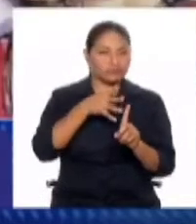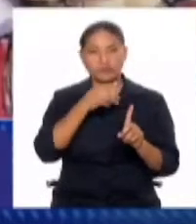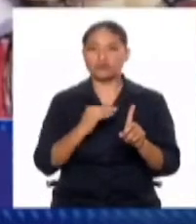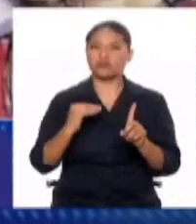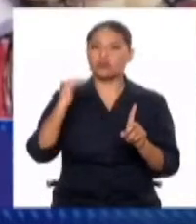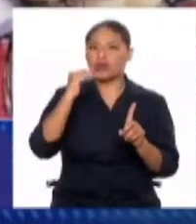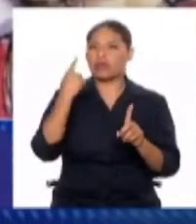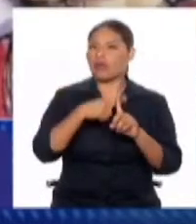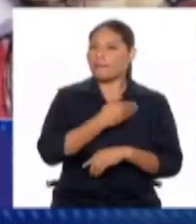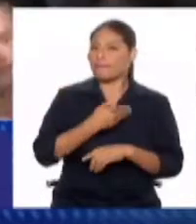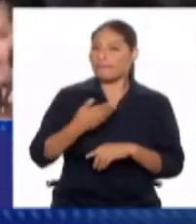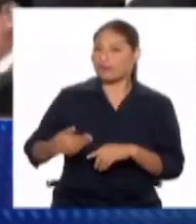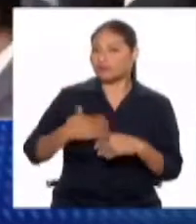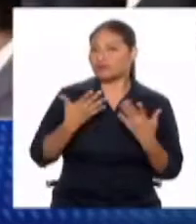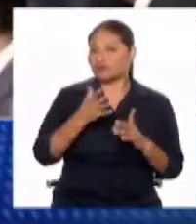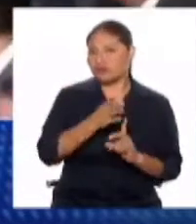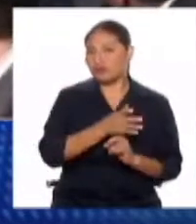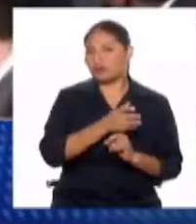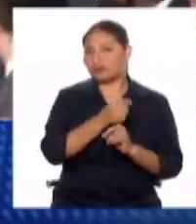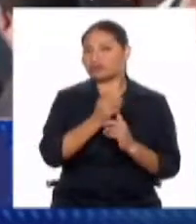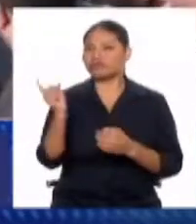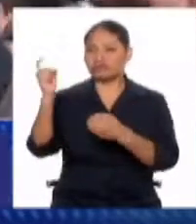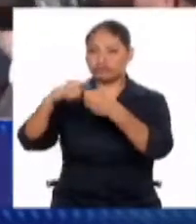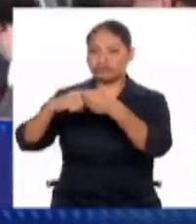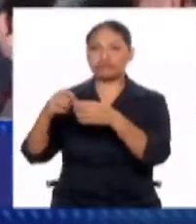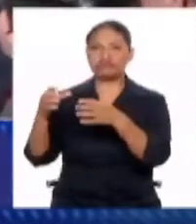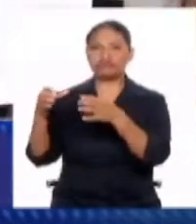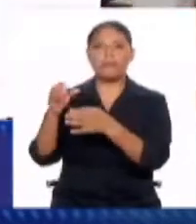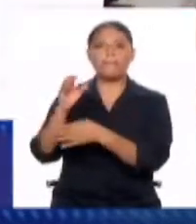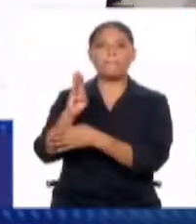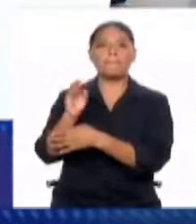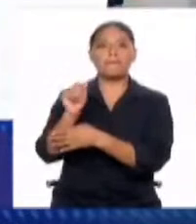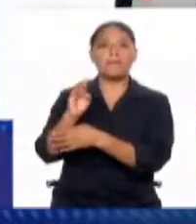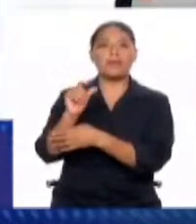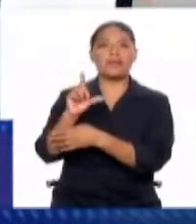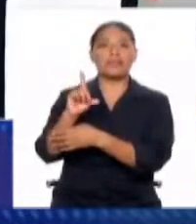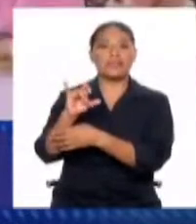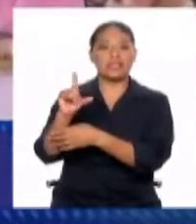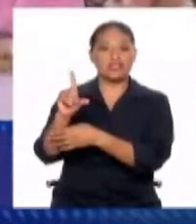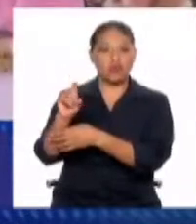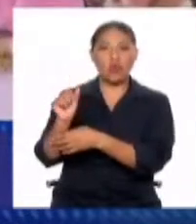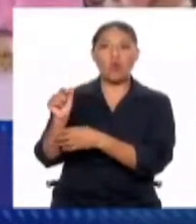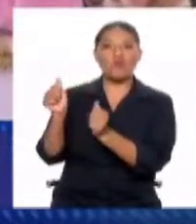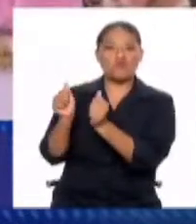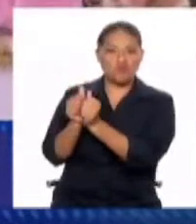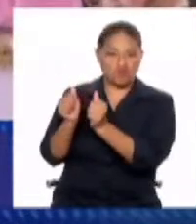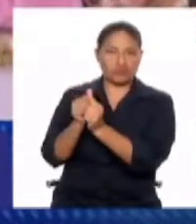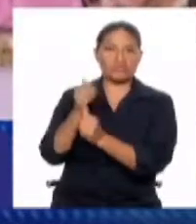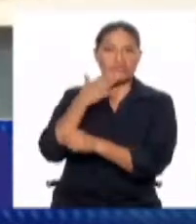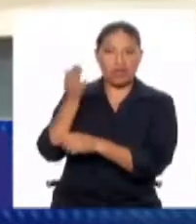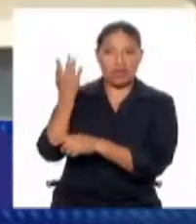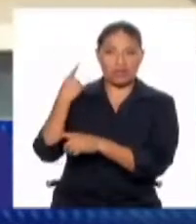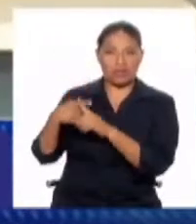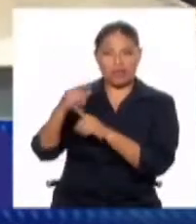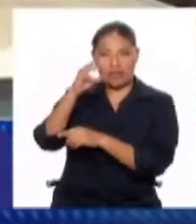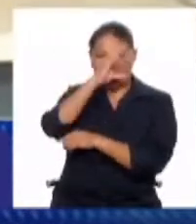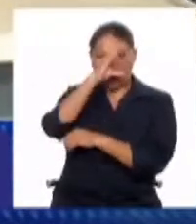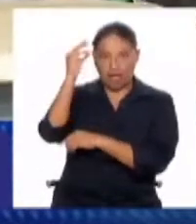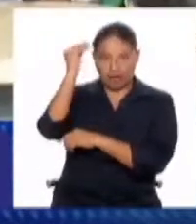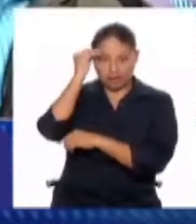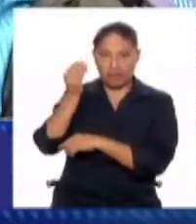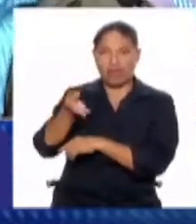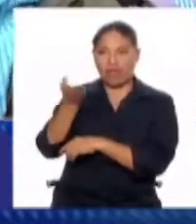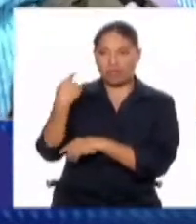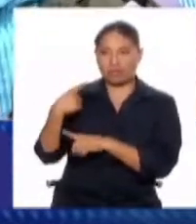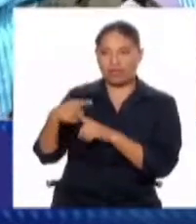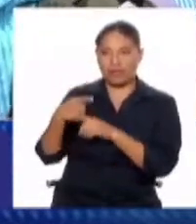un internamiento en el penal de Barbadillo, juntamente con el expresidente Castillo y el